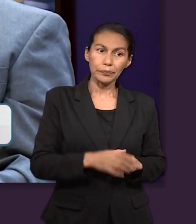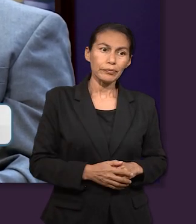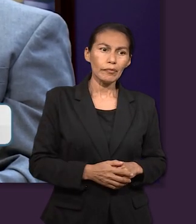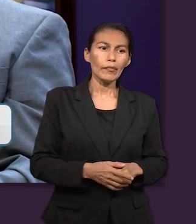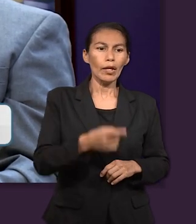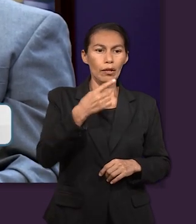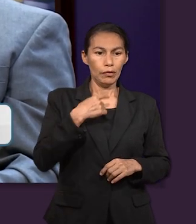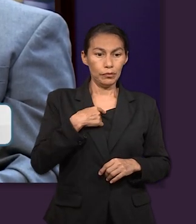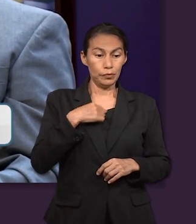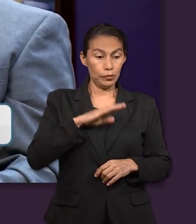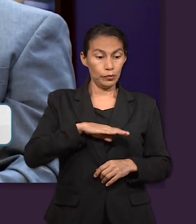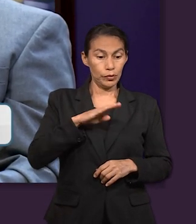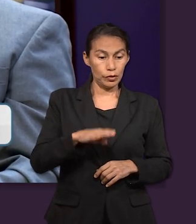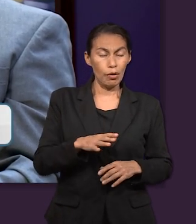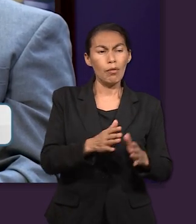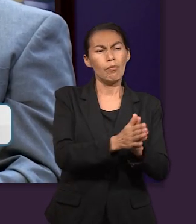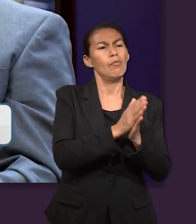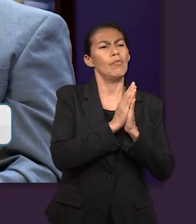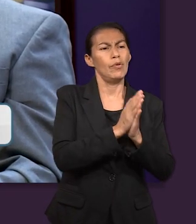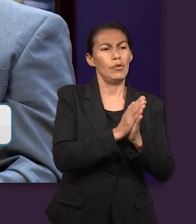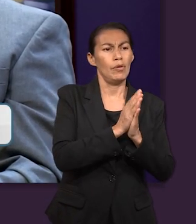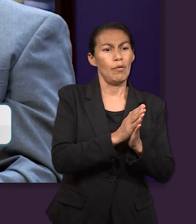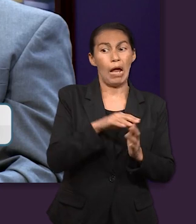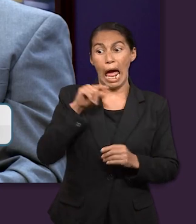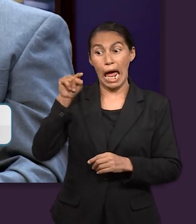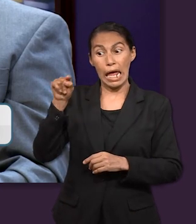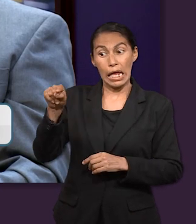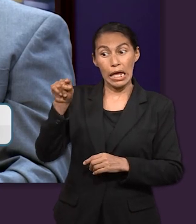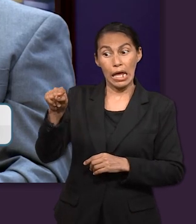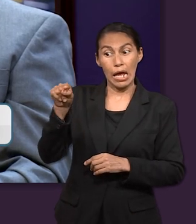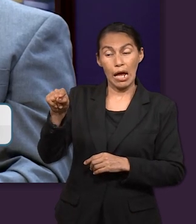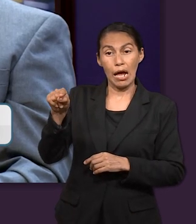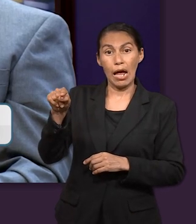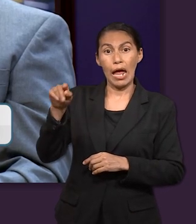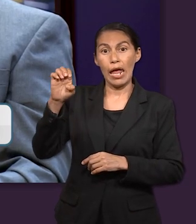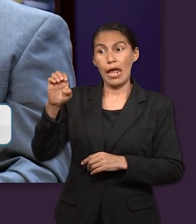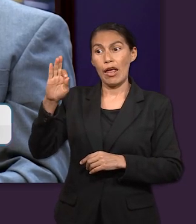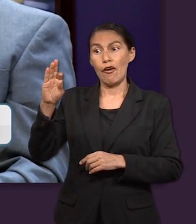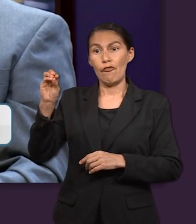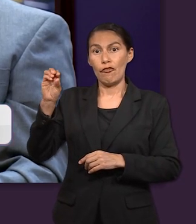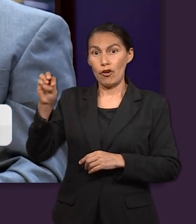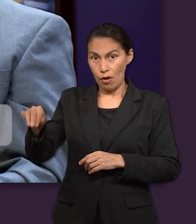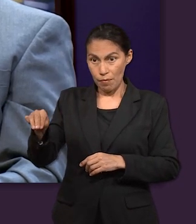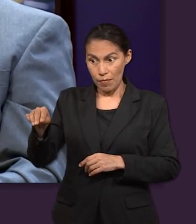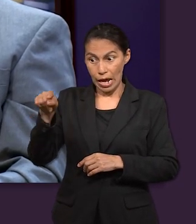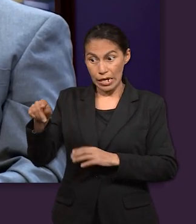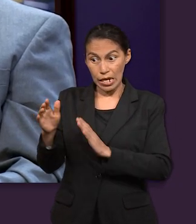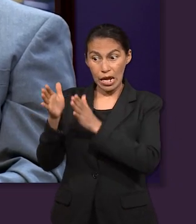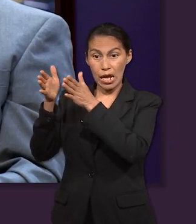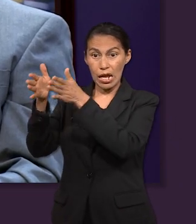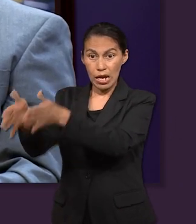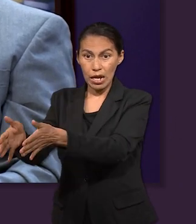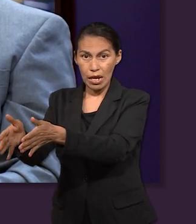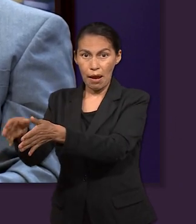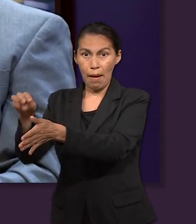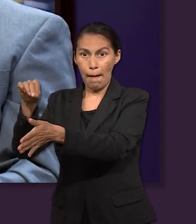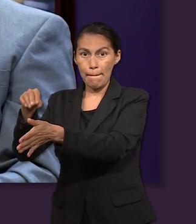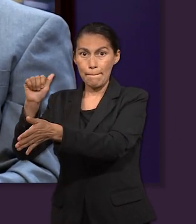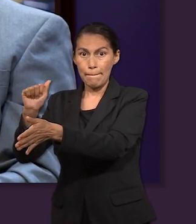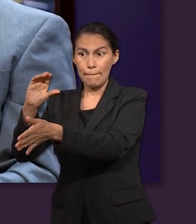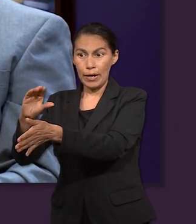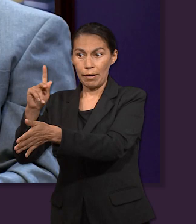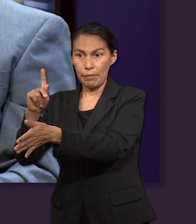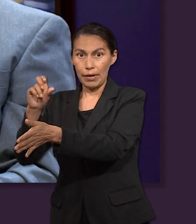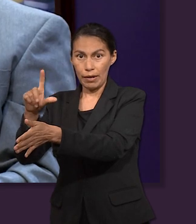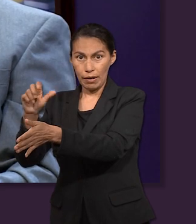reunido con mi pueblo. Allí sepultadme con mis padres en la cueva que está en el campo de Efrón, el Eteo, en la cueva que está en el